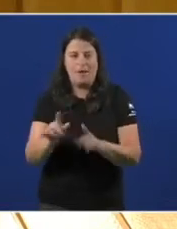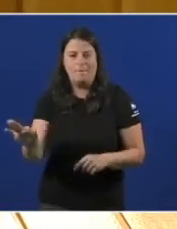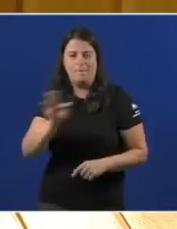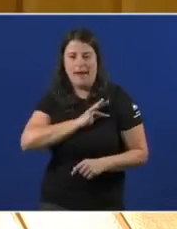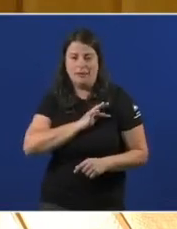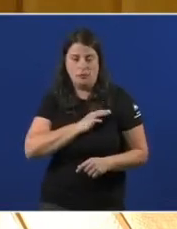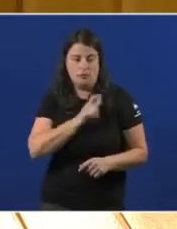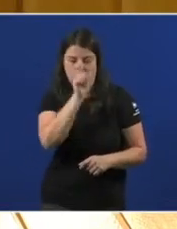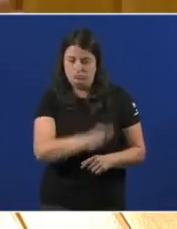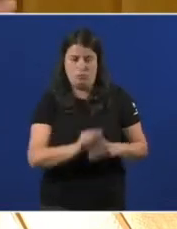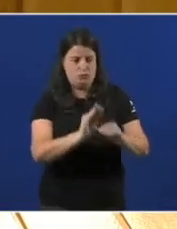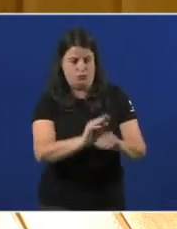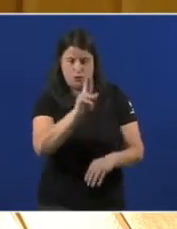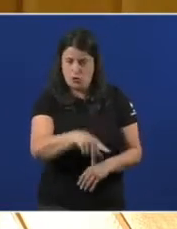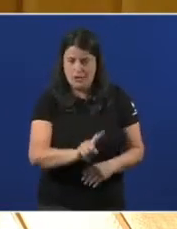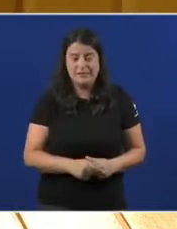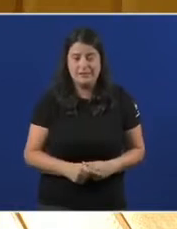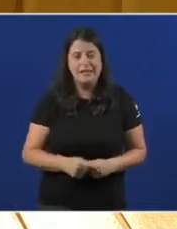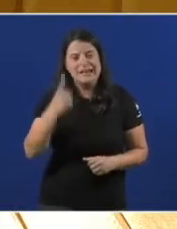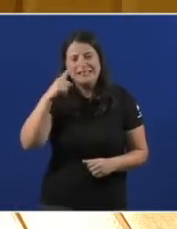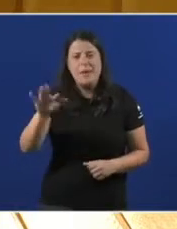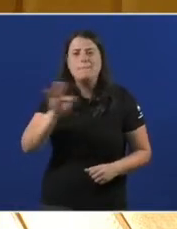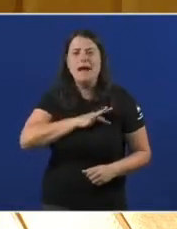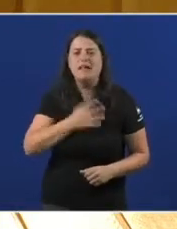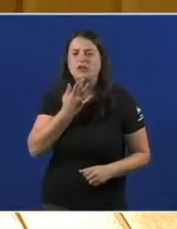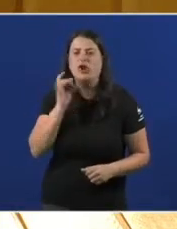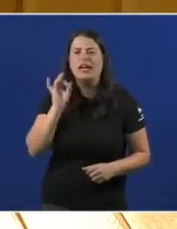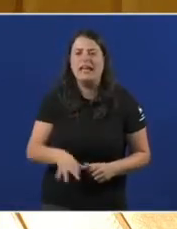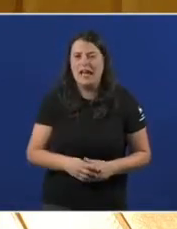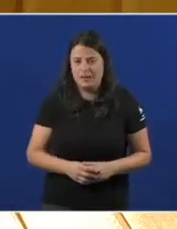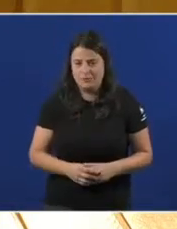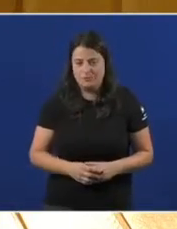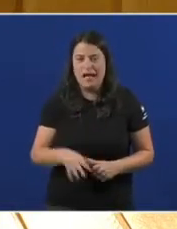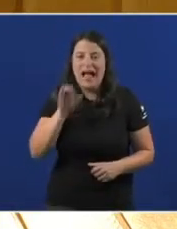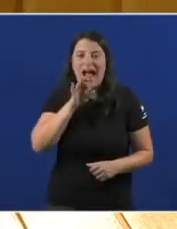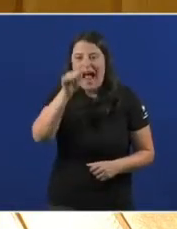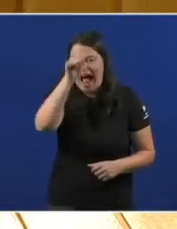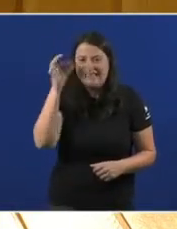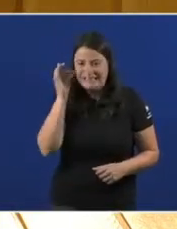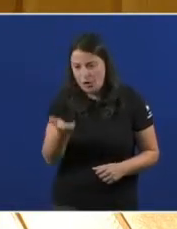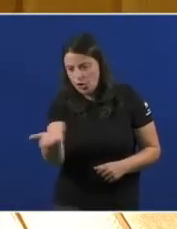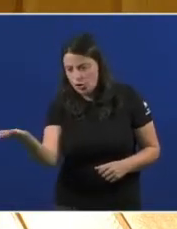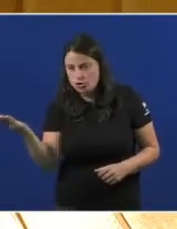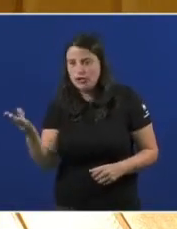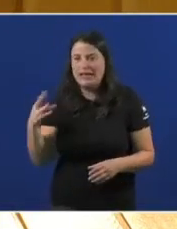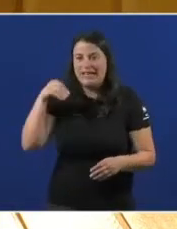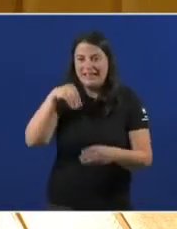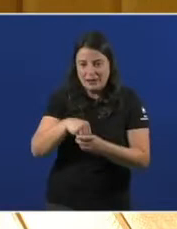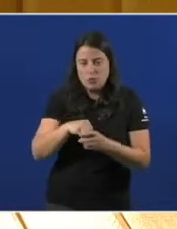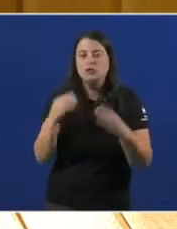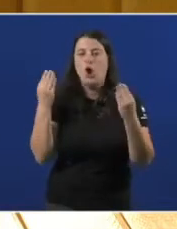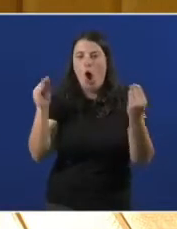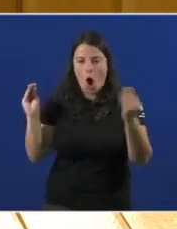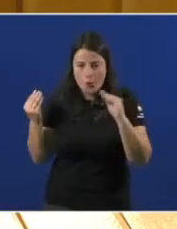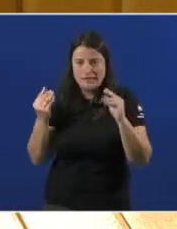corresponde. Sabe quen merece todo mérito, señor Feijón? Os galegos e as galegas, incluída a mocidade